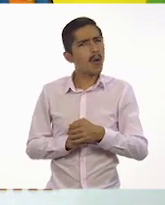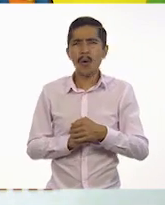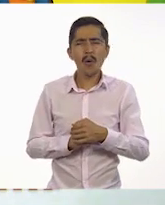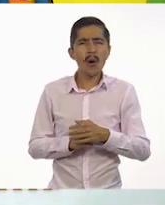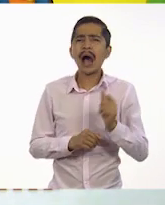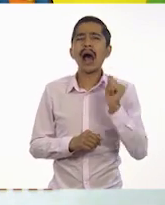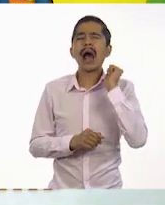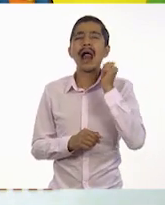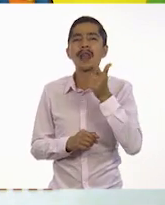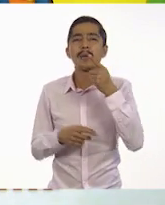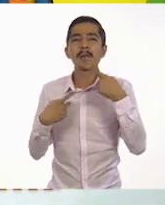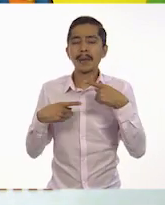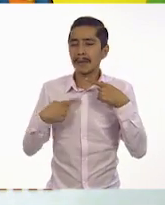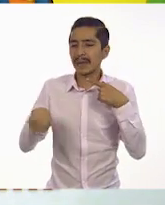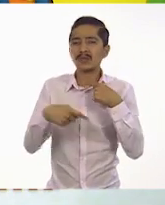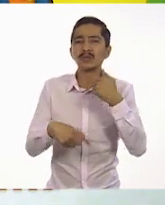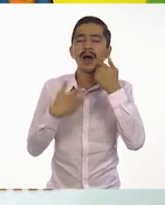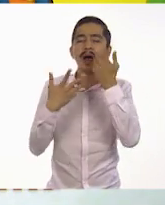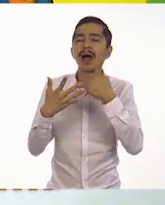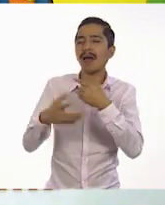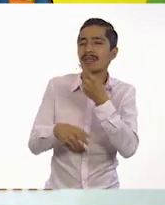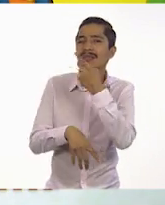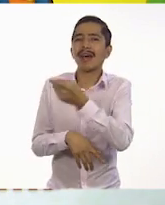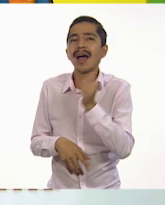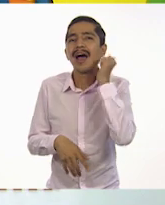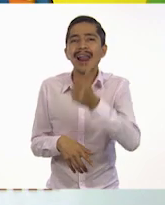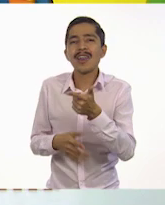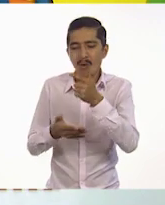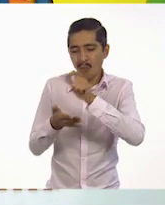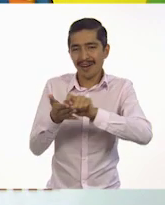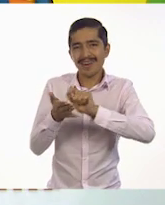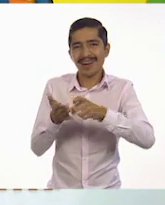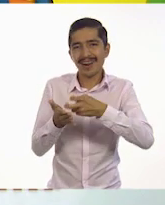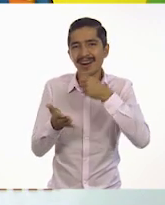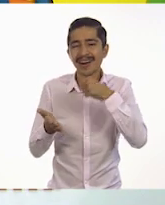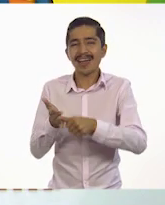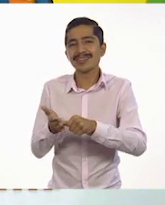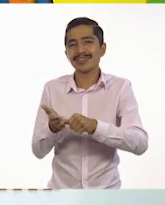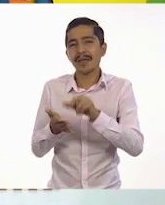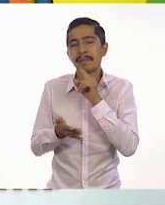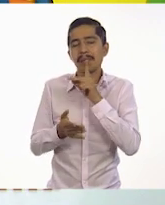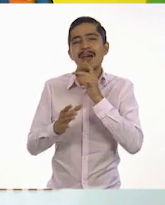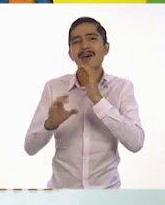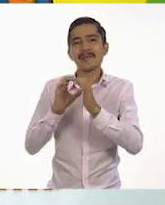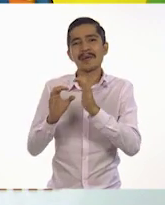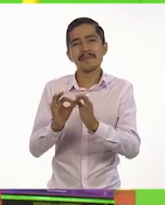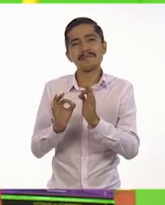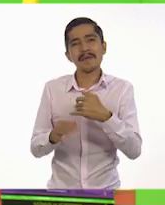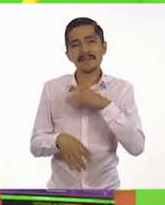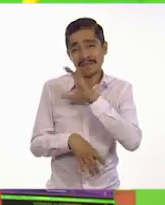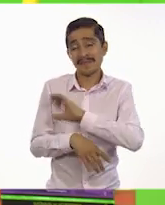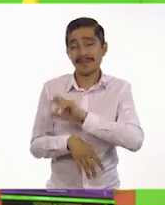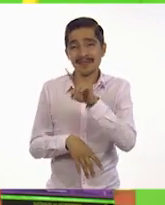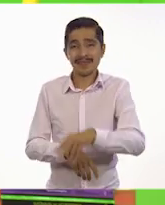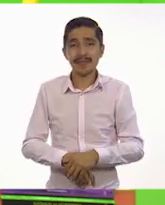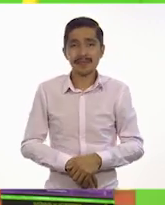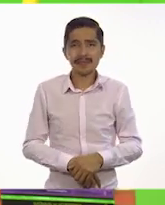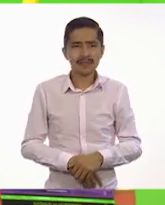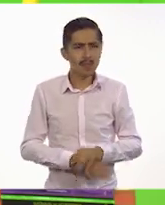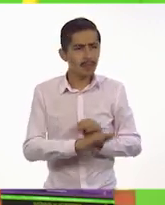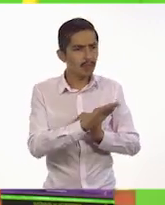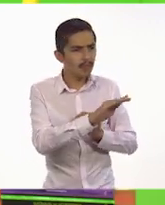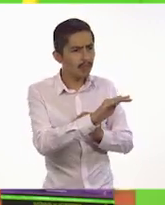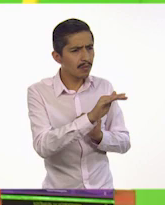tú le quieres comunicar un mensaje. ¡Ay, qué bonito medio de comunicación! ¡Me encantan! Sí. Oye, Sohar,